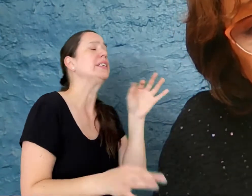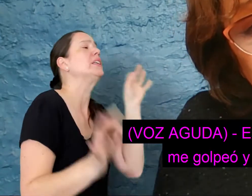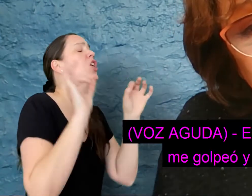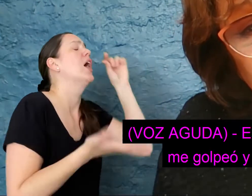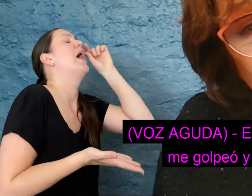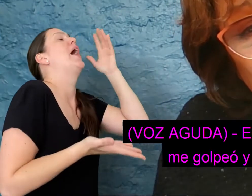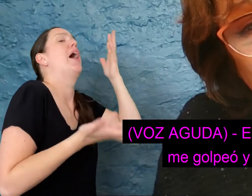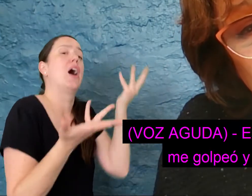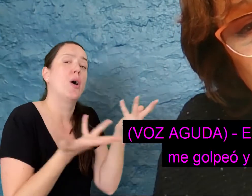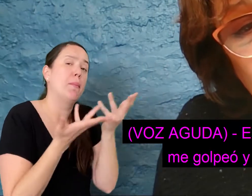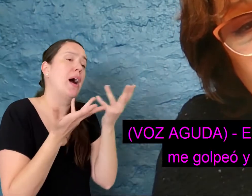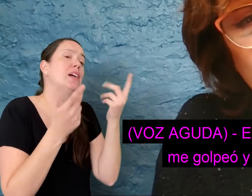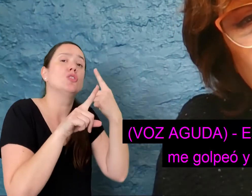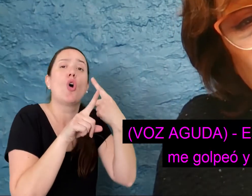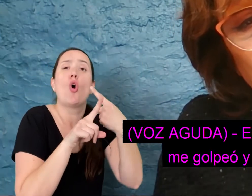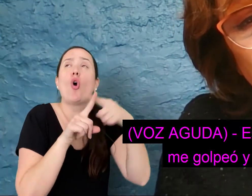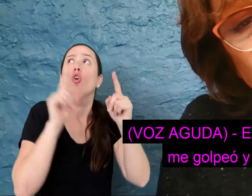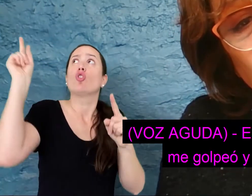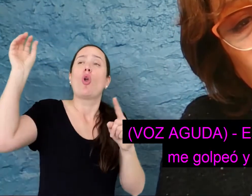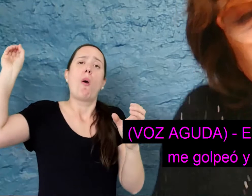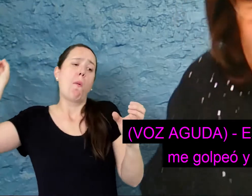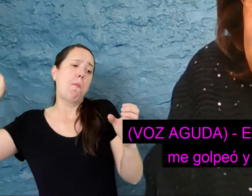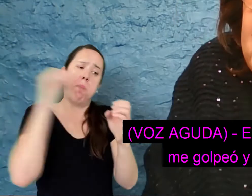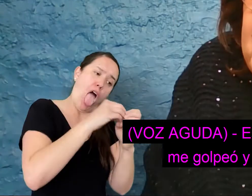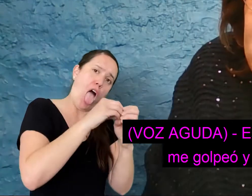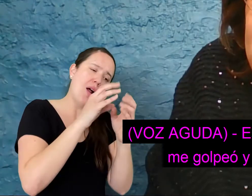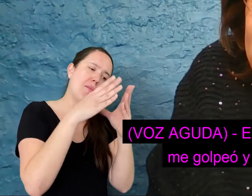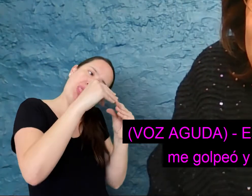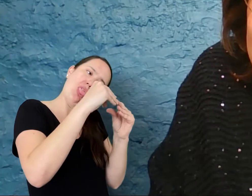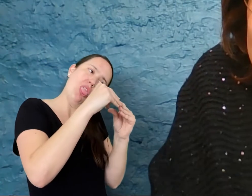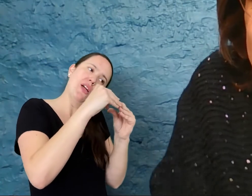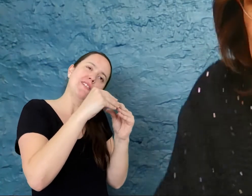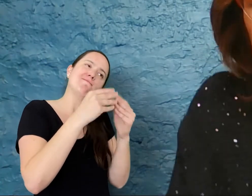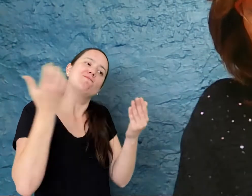Es que una piedra me golpeó y quedé así.